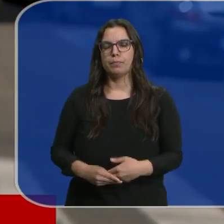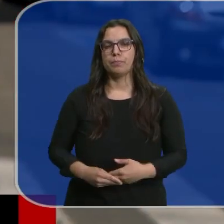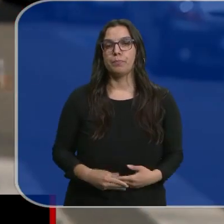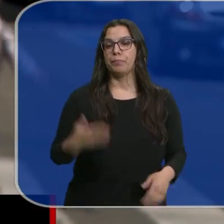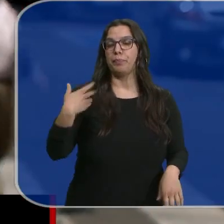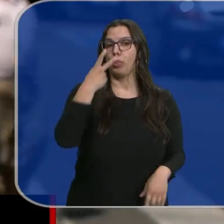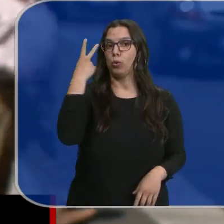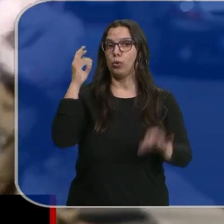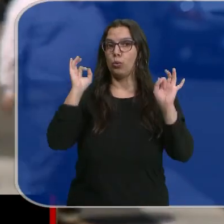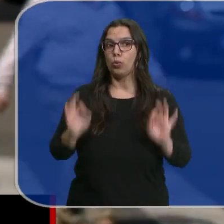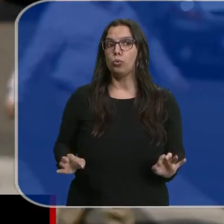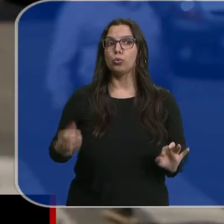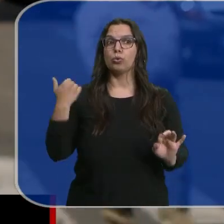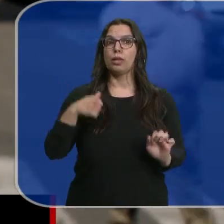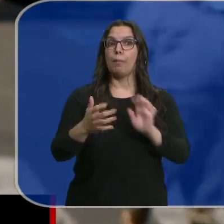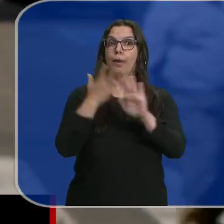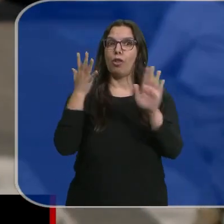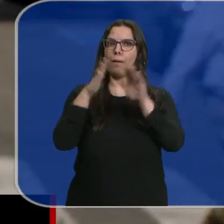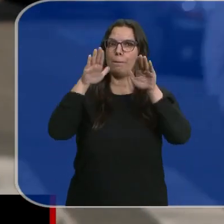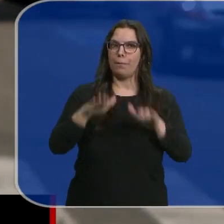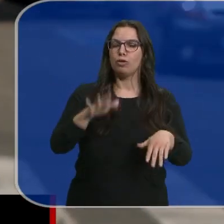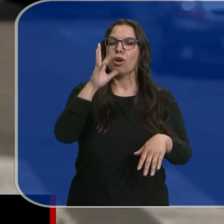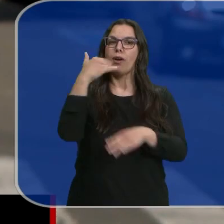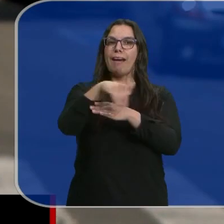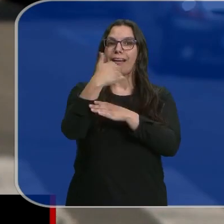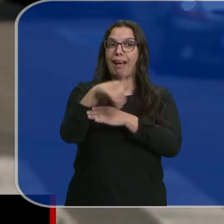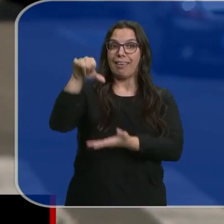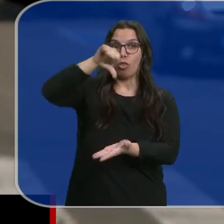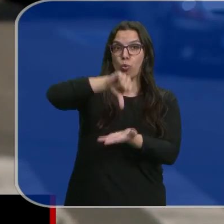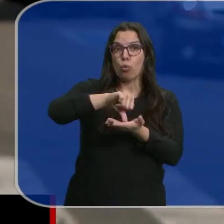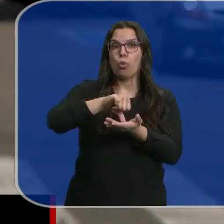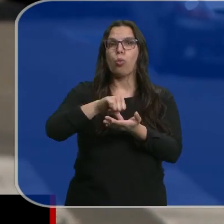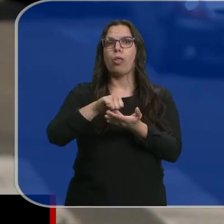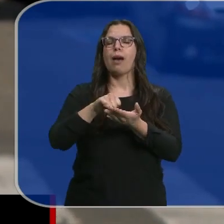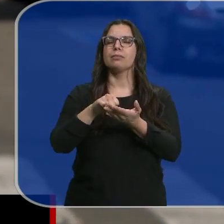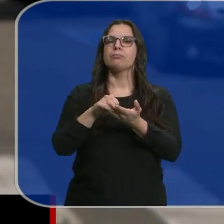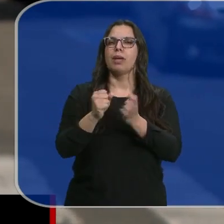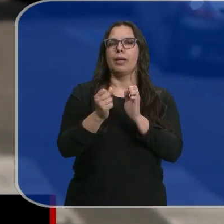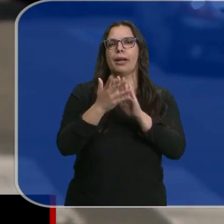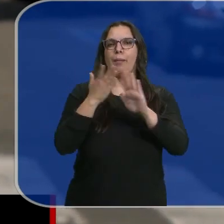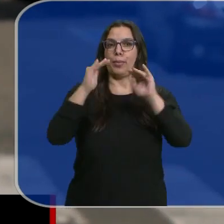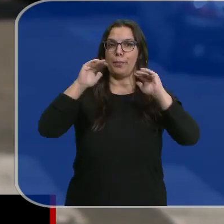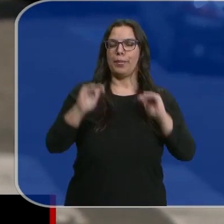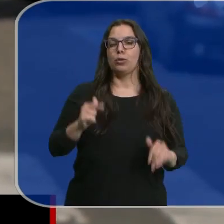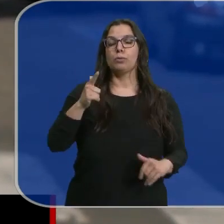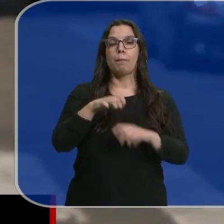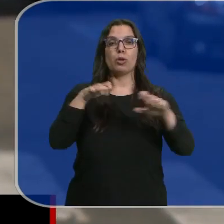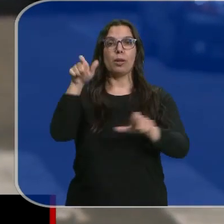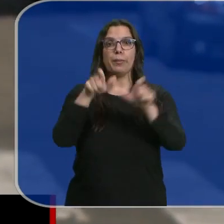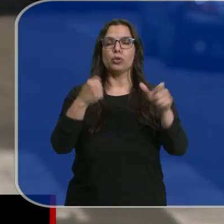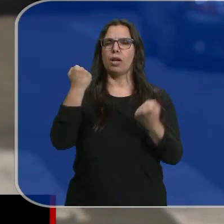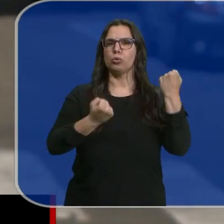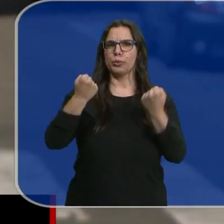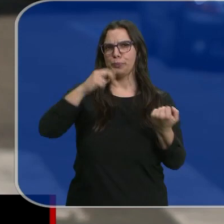Hace dos años que bajamos la velocidad y ahora conducimos por las calles de nuestras ciudades a menos revoluciones. La mayoría de los conductores